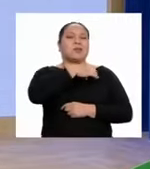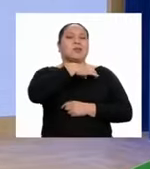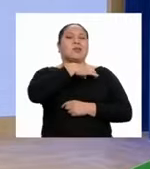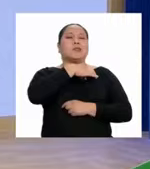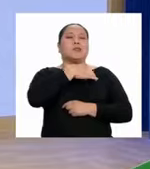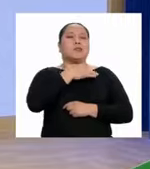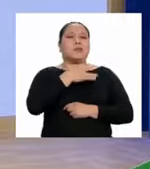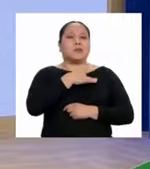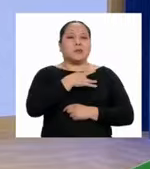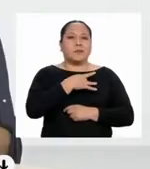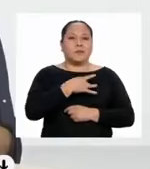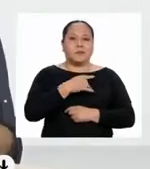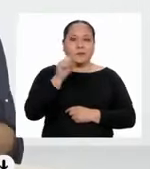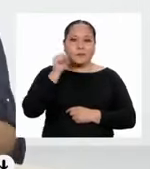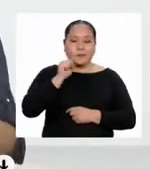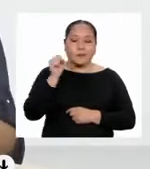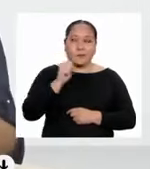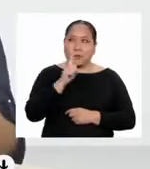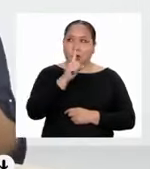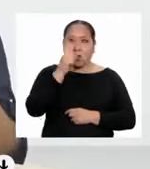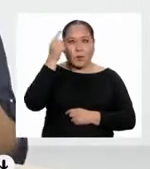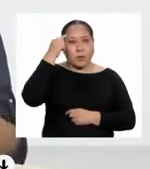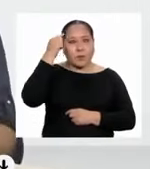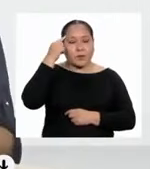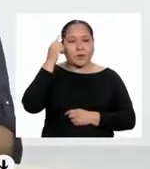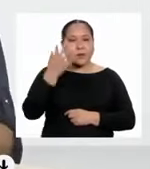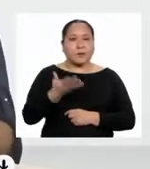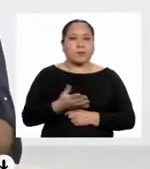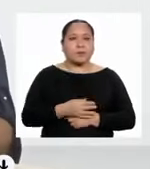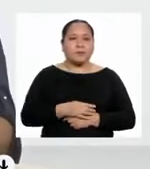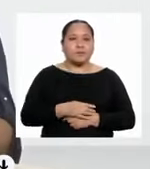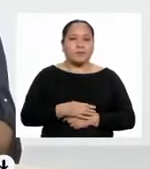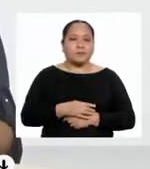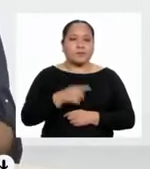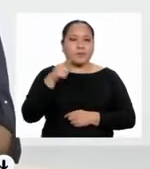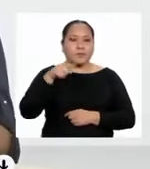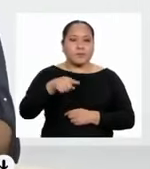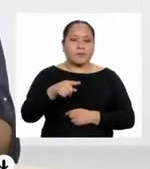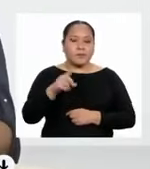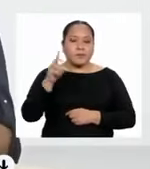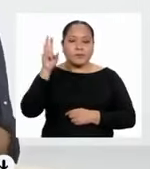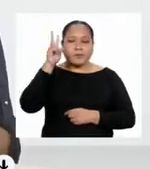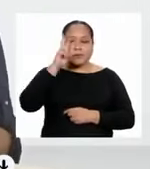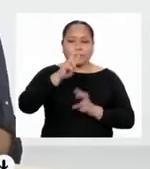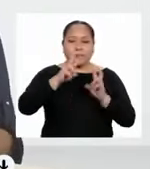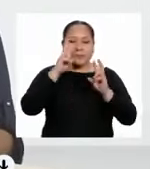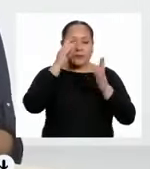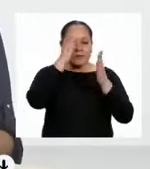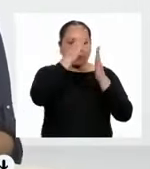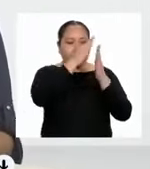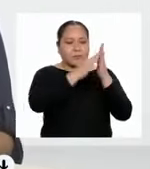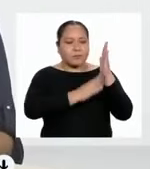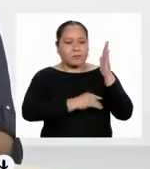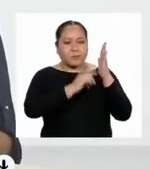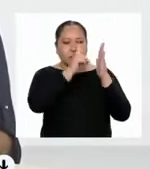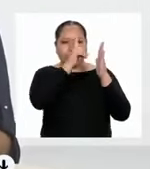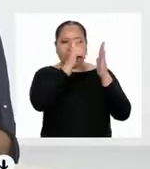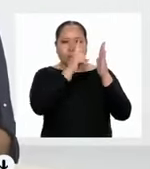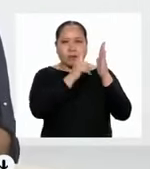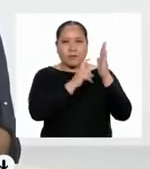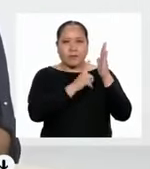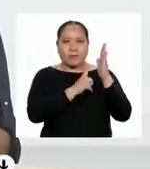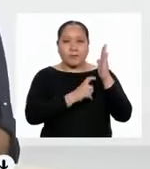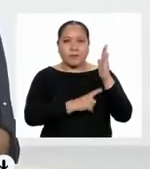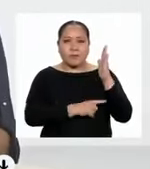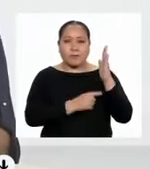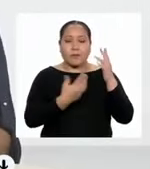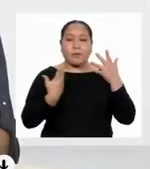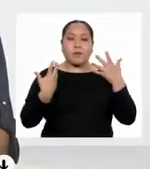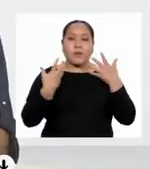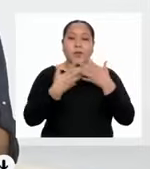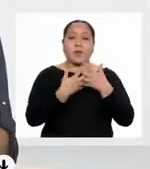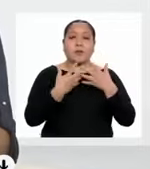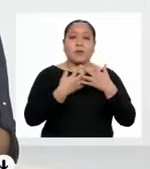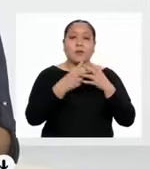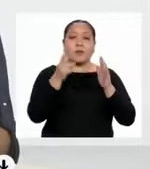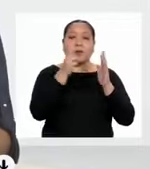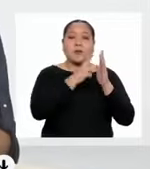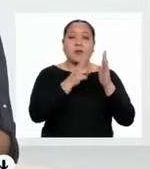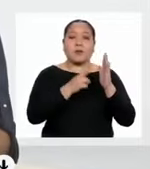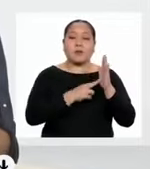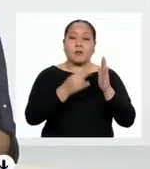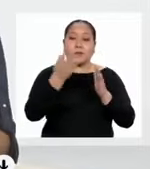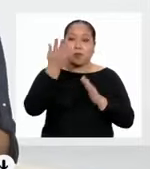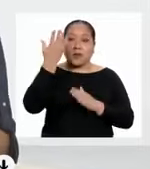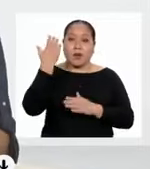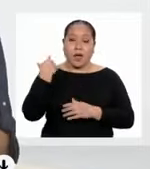había pensado. Vamos a darle vueltas a un cuestionario clave relacionado con el texto que leíste